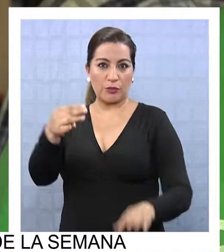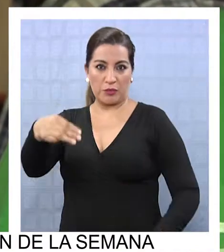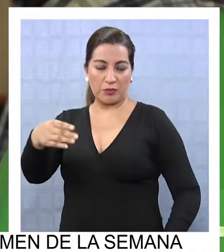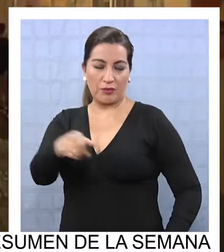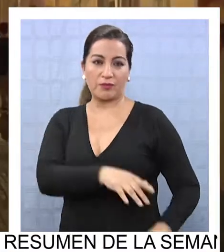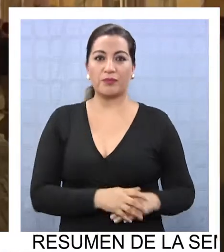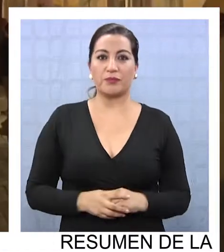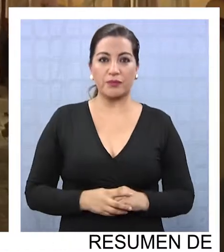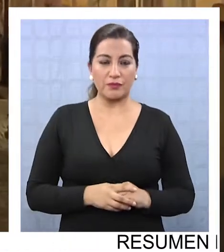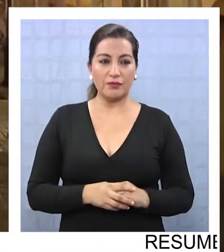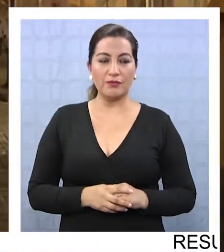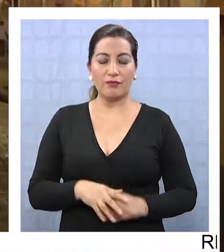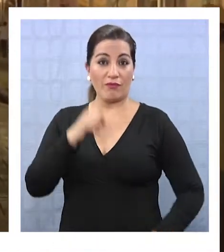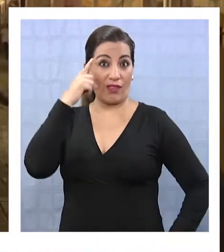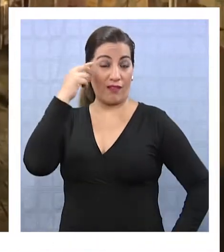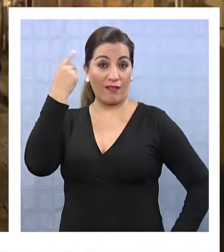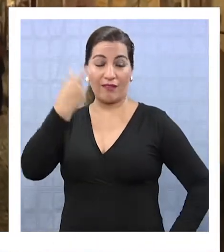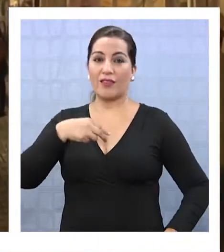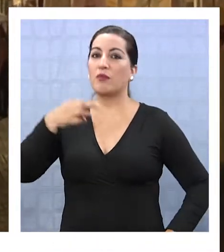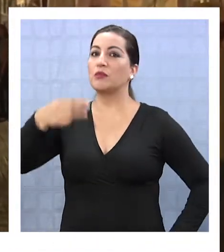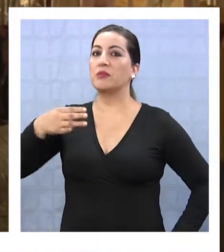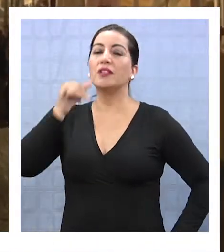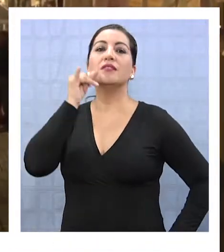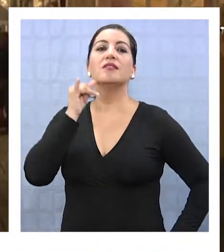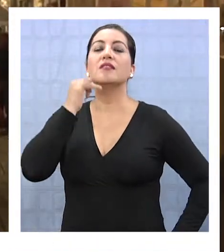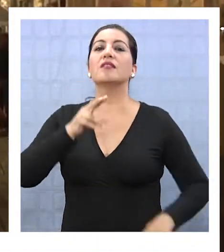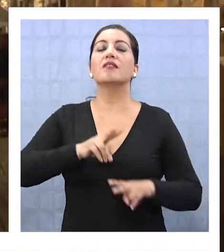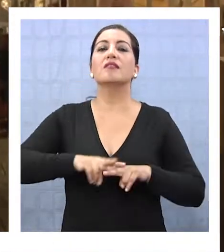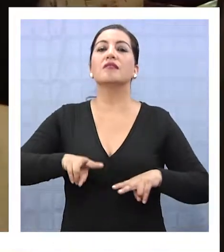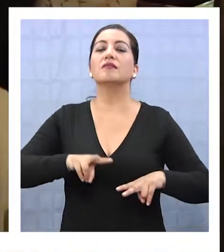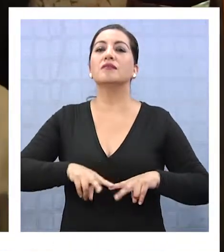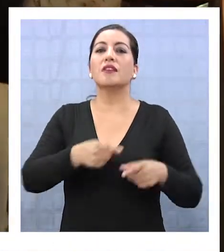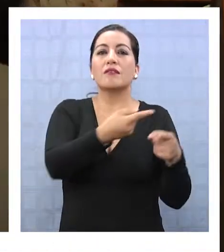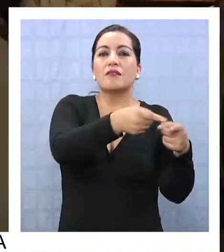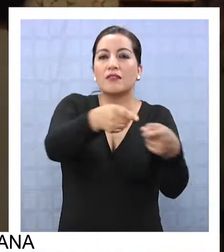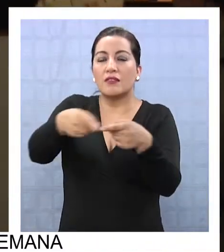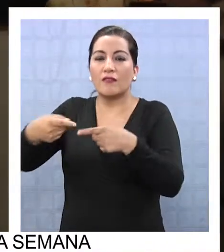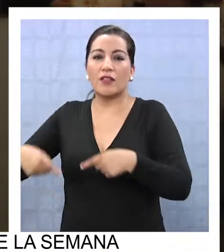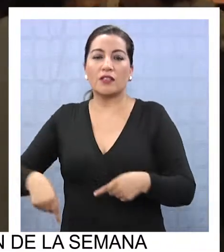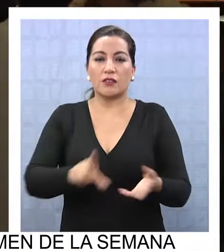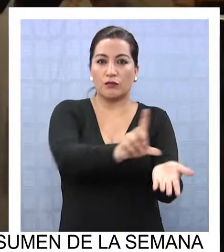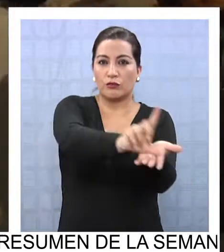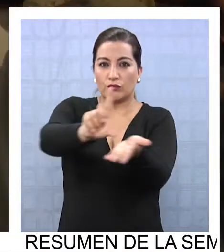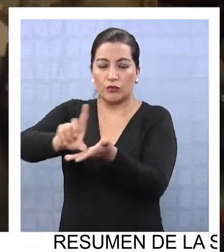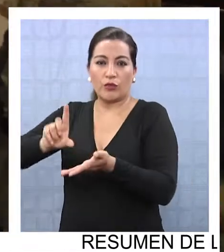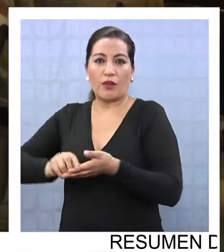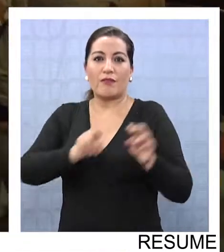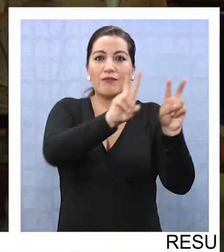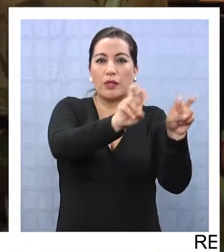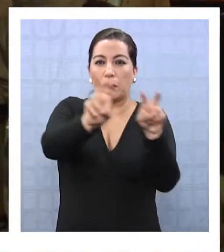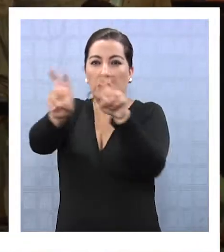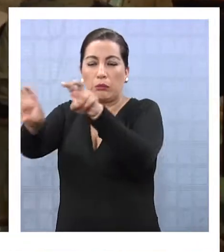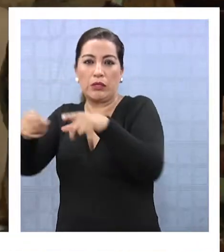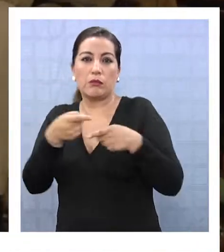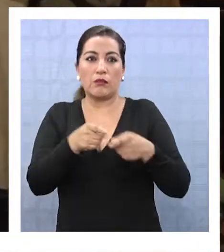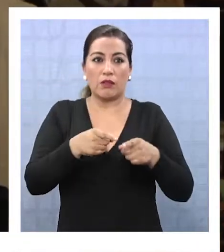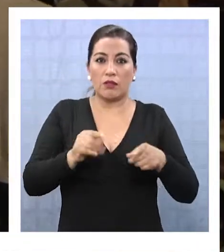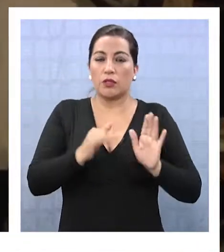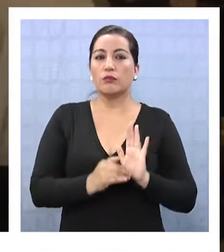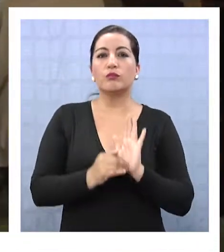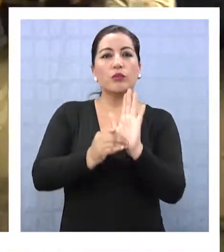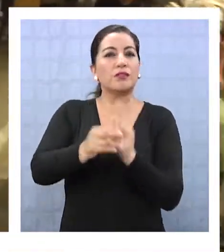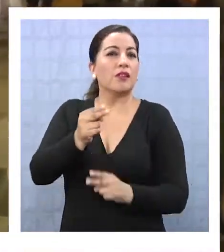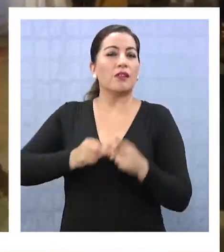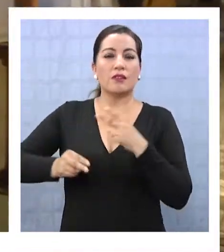el municipio. La idea del municipio de Iquique fue instalar una serie de estaciones temáticas en el Paseo Baquedano, donde